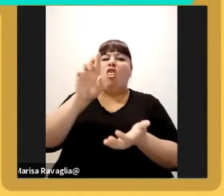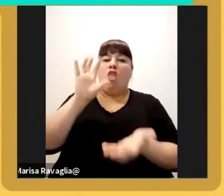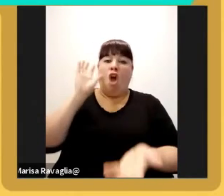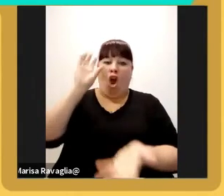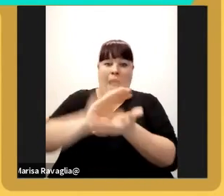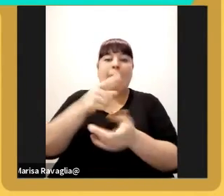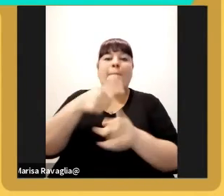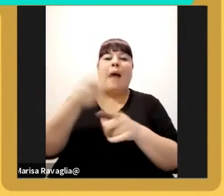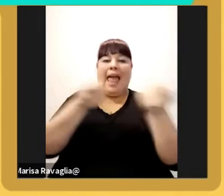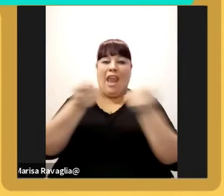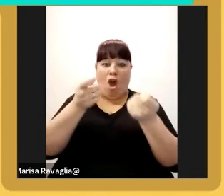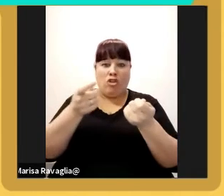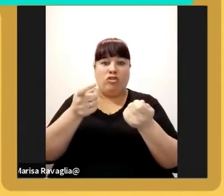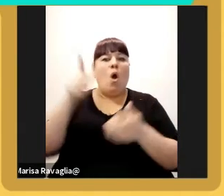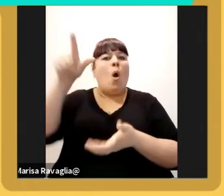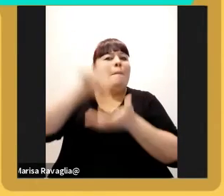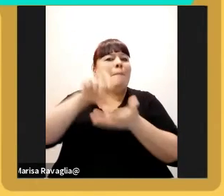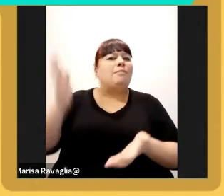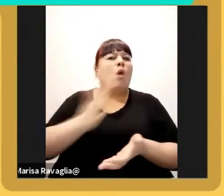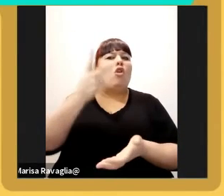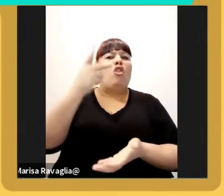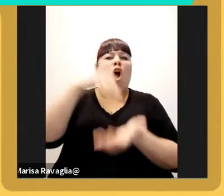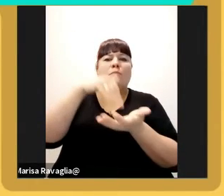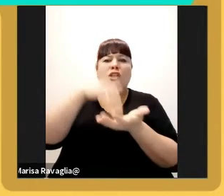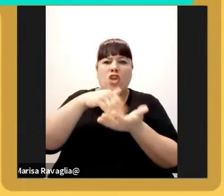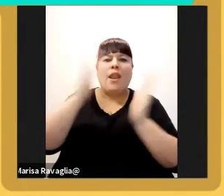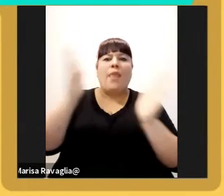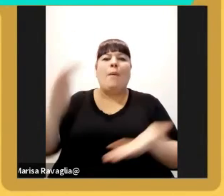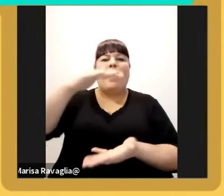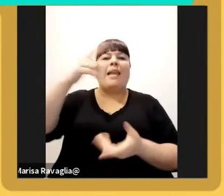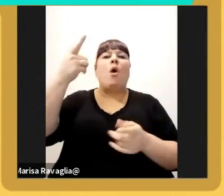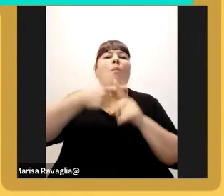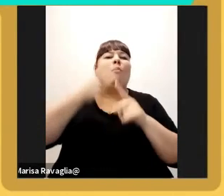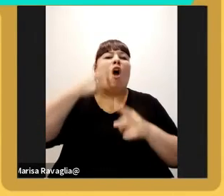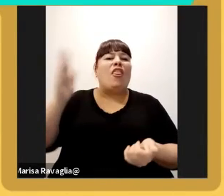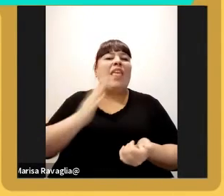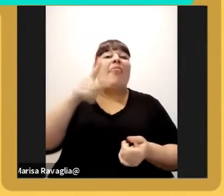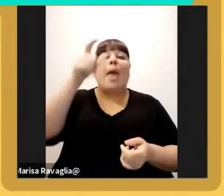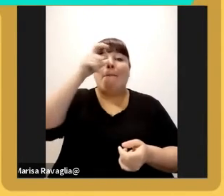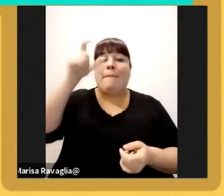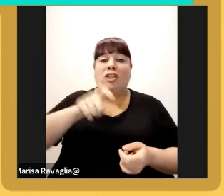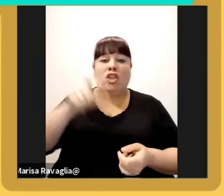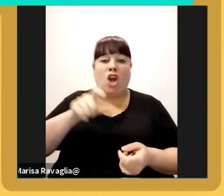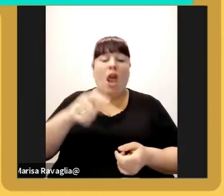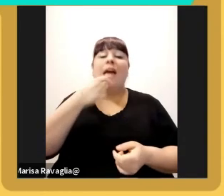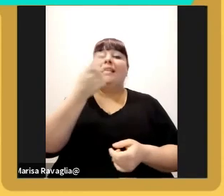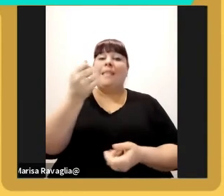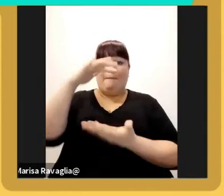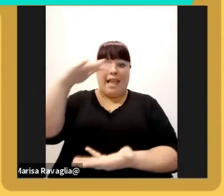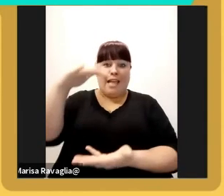un país que produce 2 millones de barriles por vía de petróleo o sea vemos que si el precio del barril